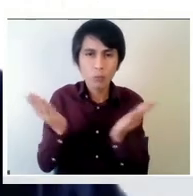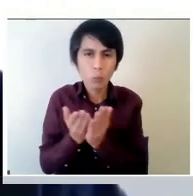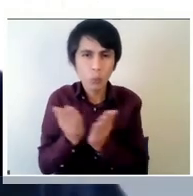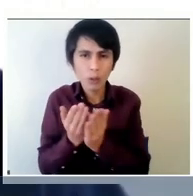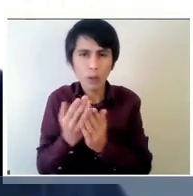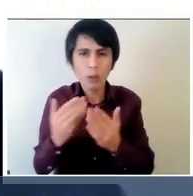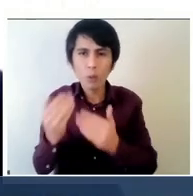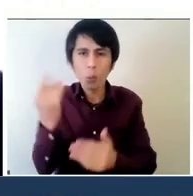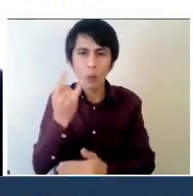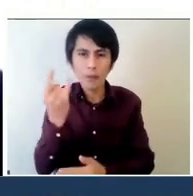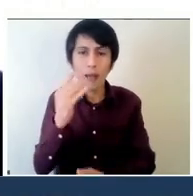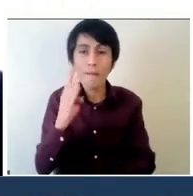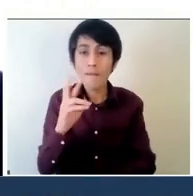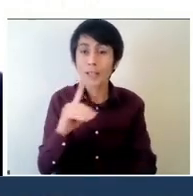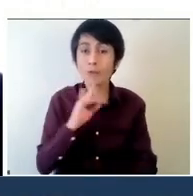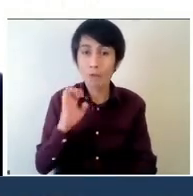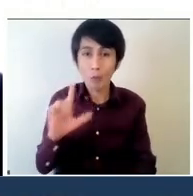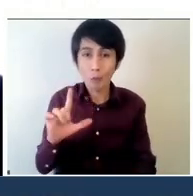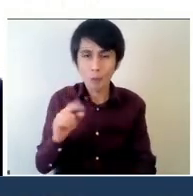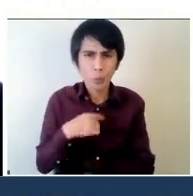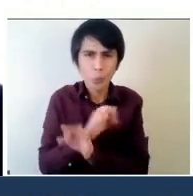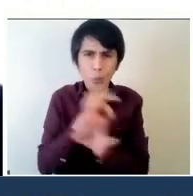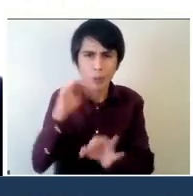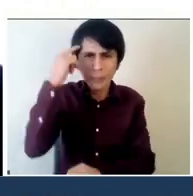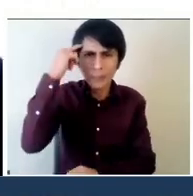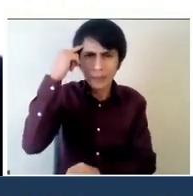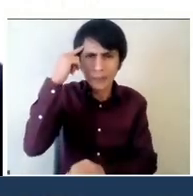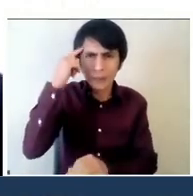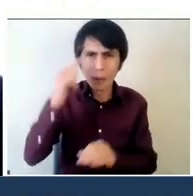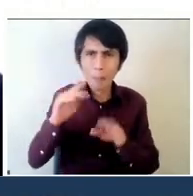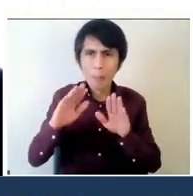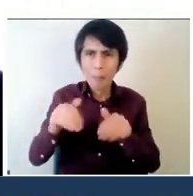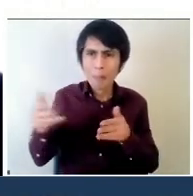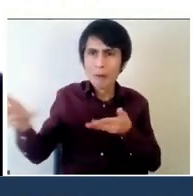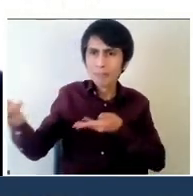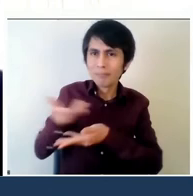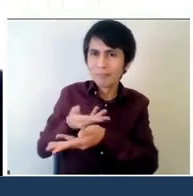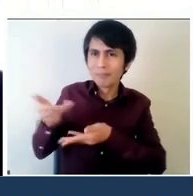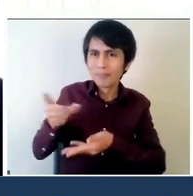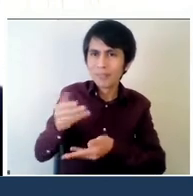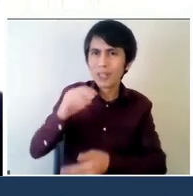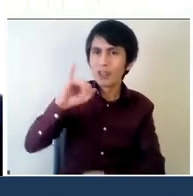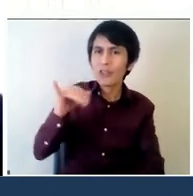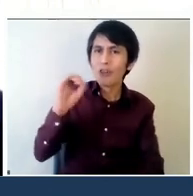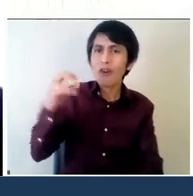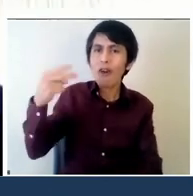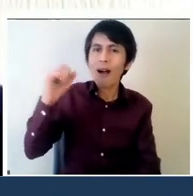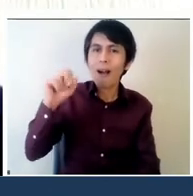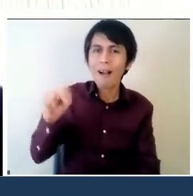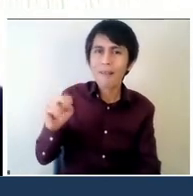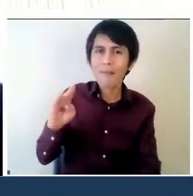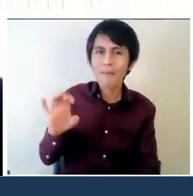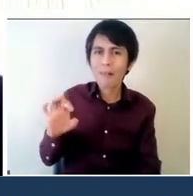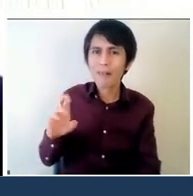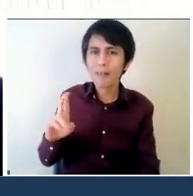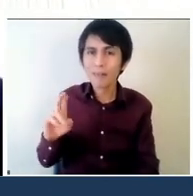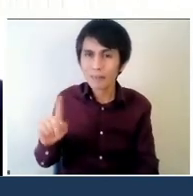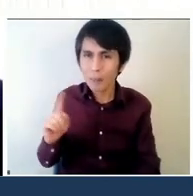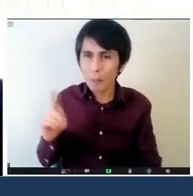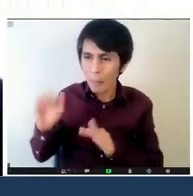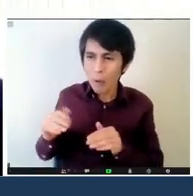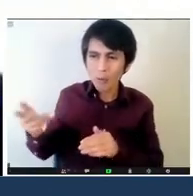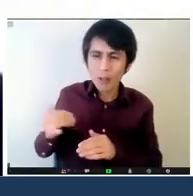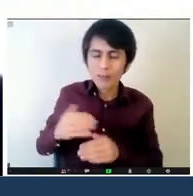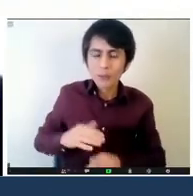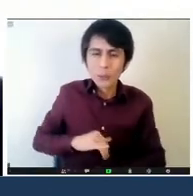en mi vida que iba a compartir un panel con Joan Baird así que en lo personal es muy gratificante estar acá lo agradezco mucho